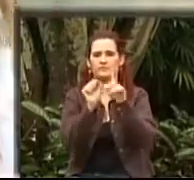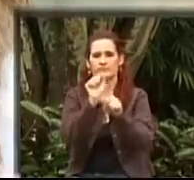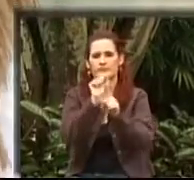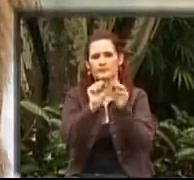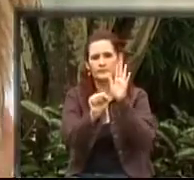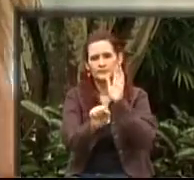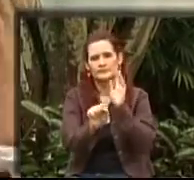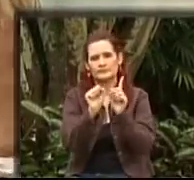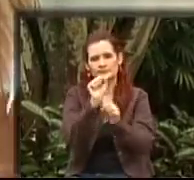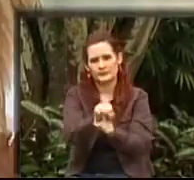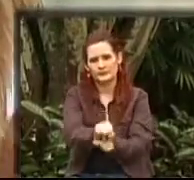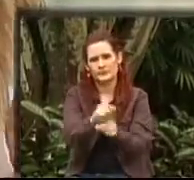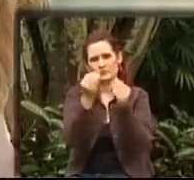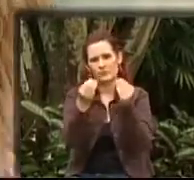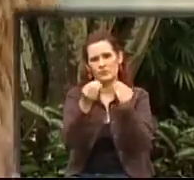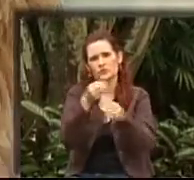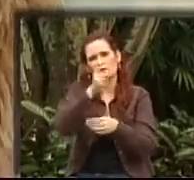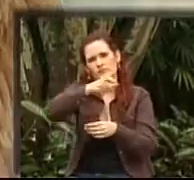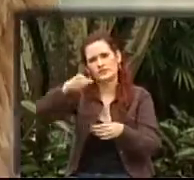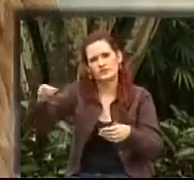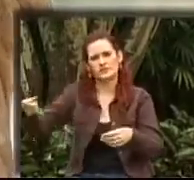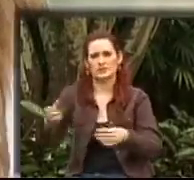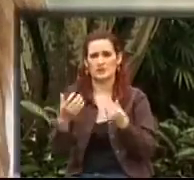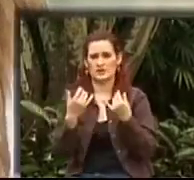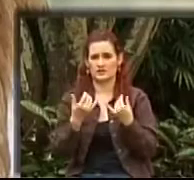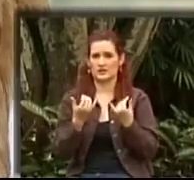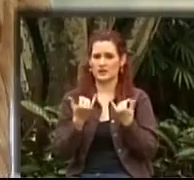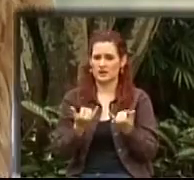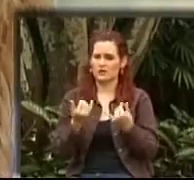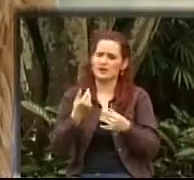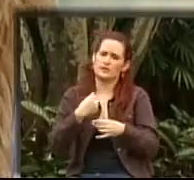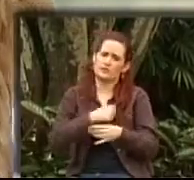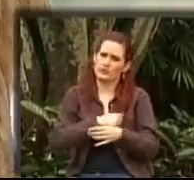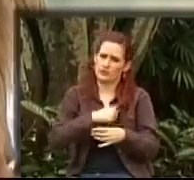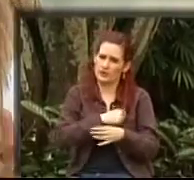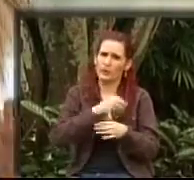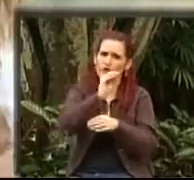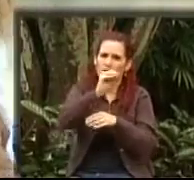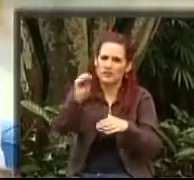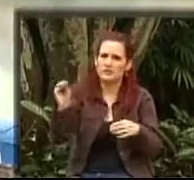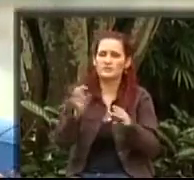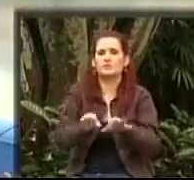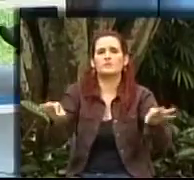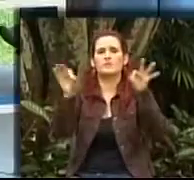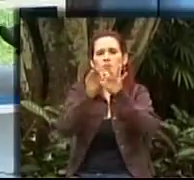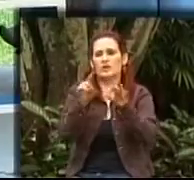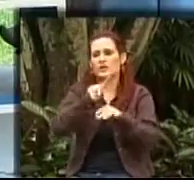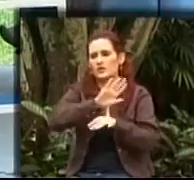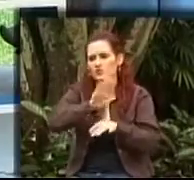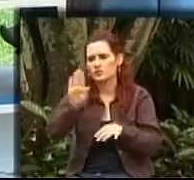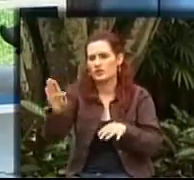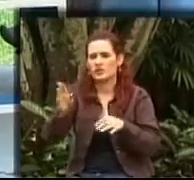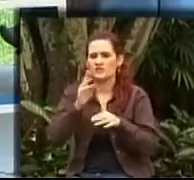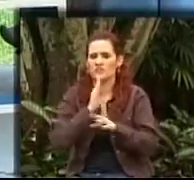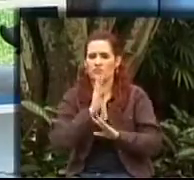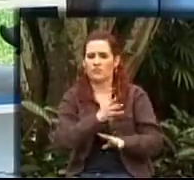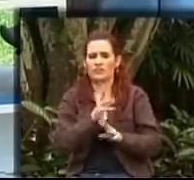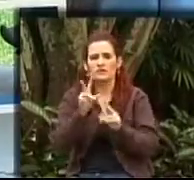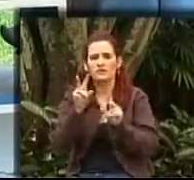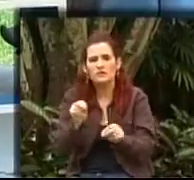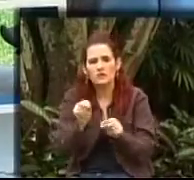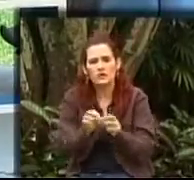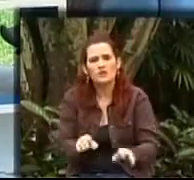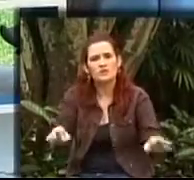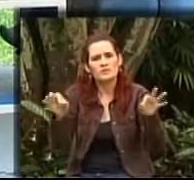restricción. Y este es un llamado a todos y todas. O sea, no rechacemos a las personas que están en una muleta, que no tienen una pierna,